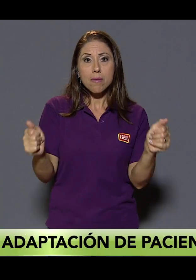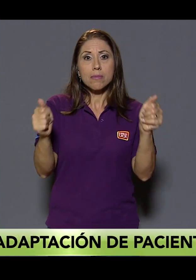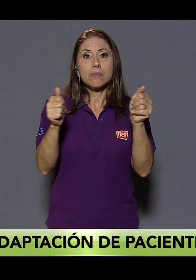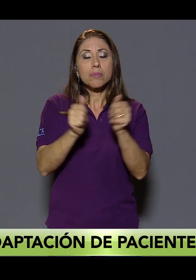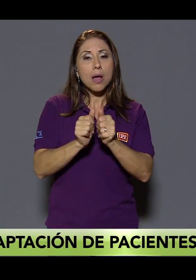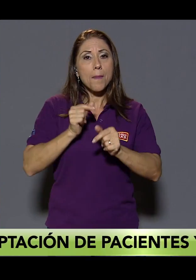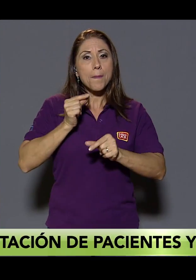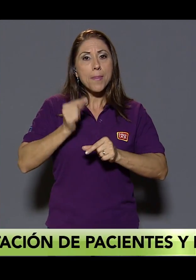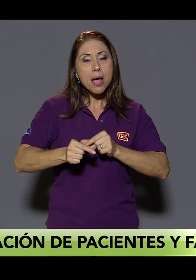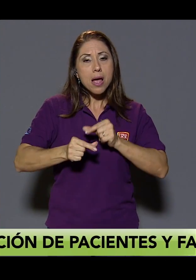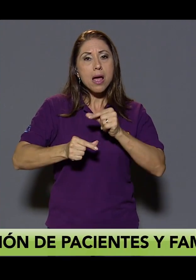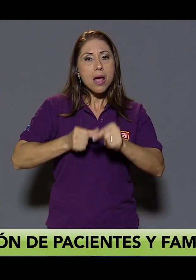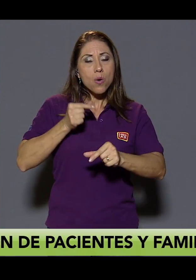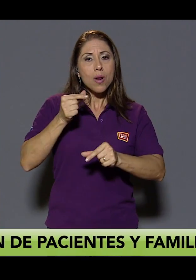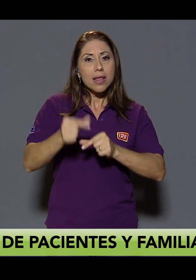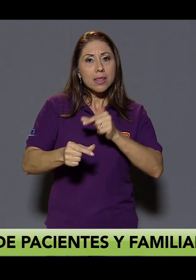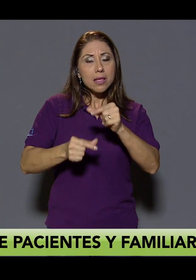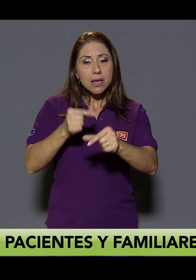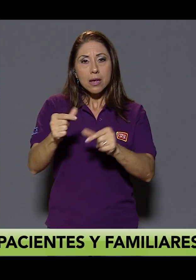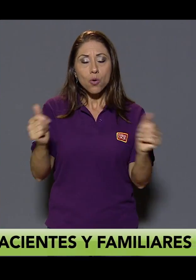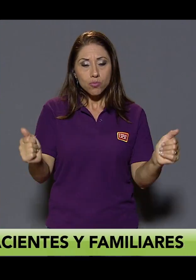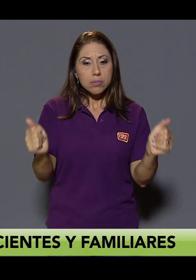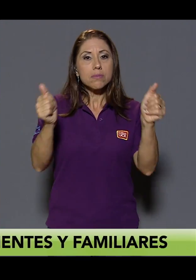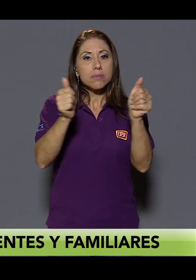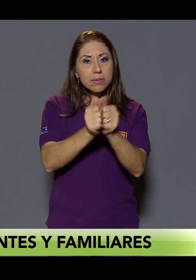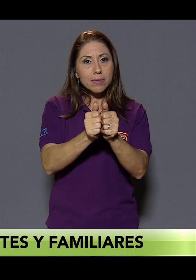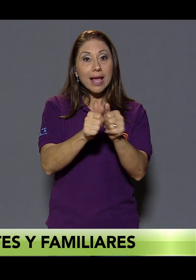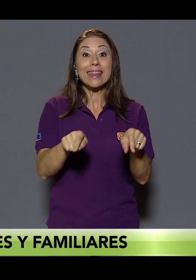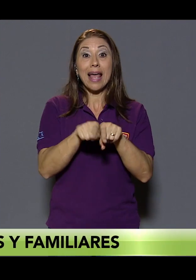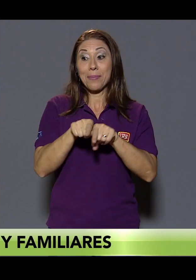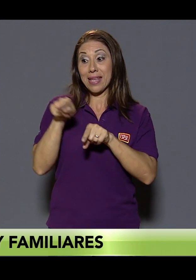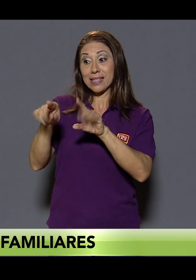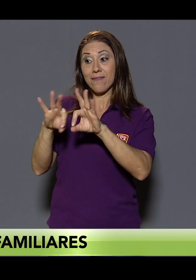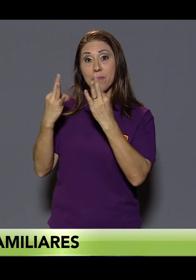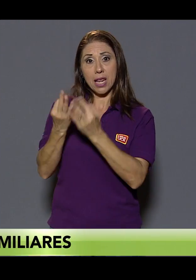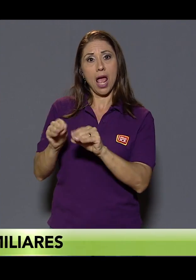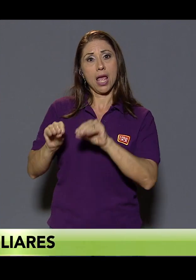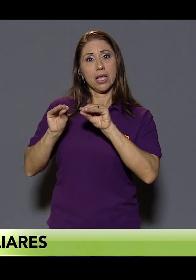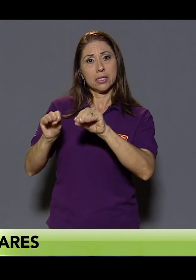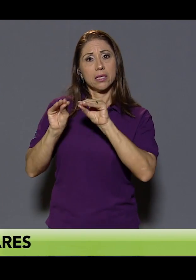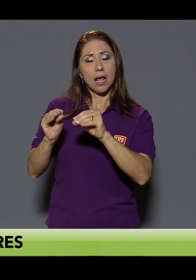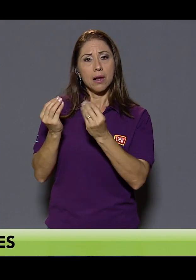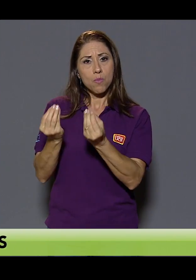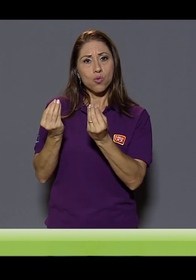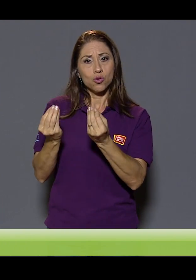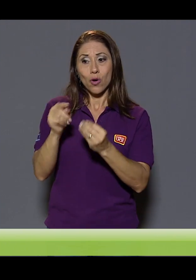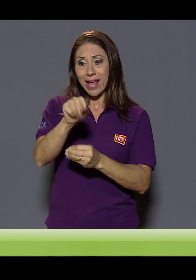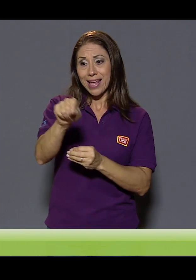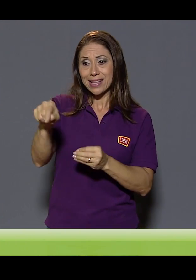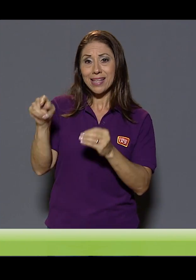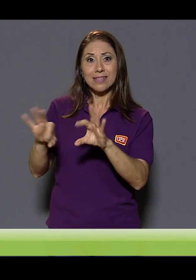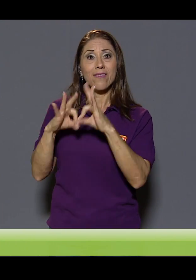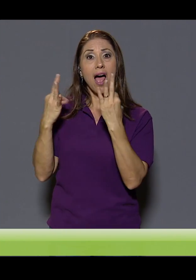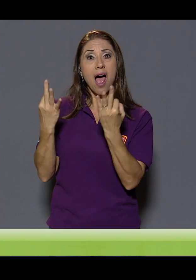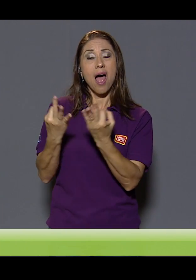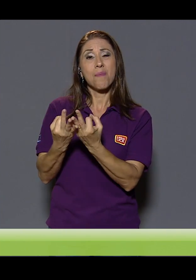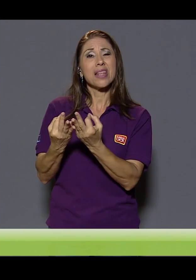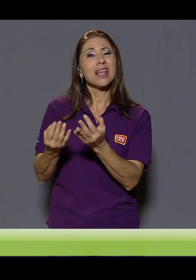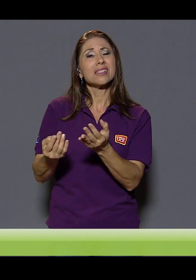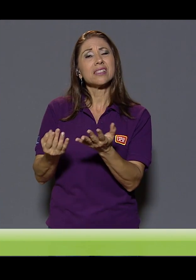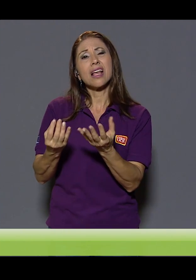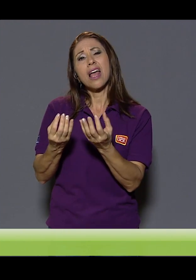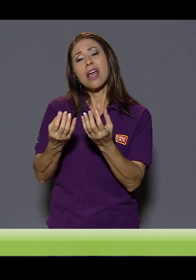pasos, ir acercando al usuario a esa familia, y también enseñarle mucho a la familia. Estas son familias que